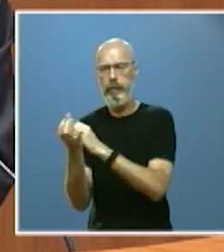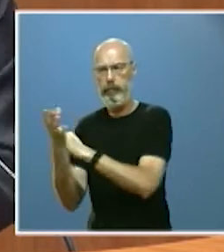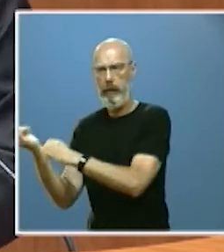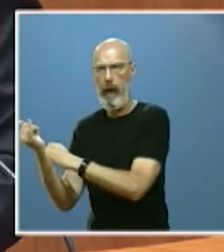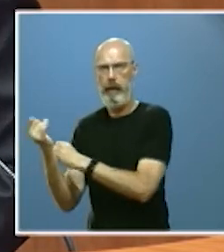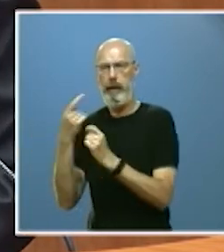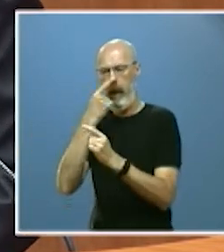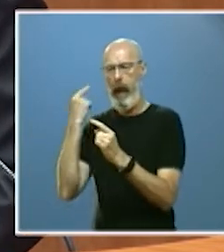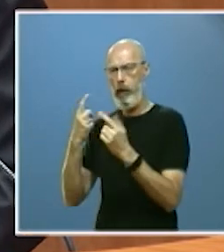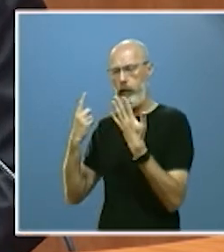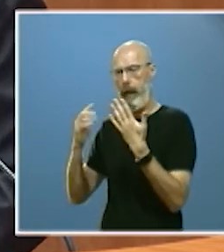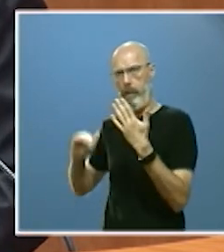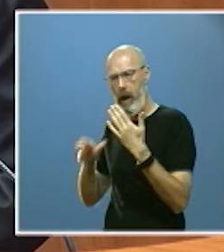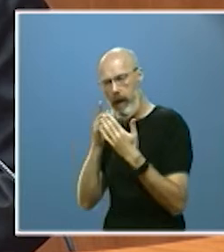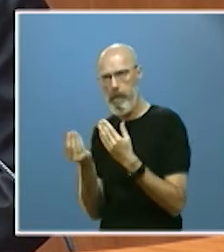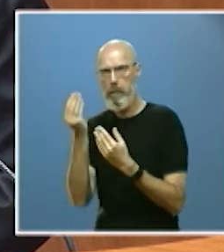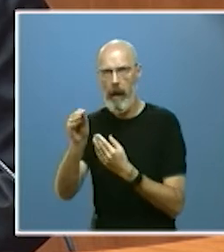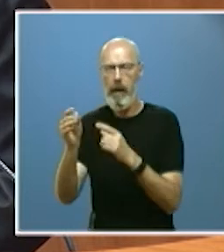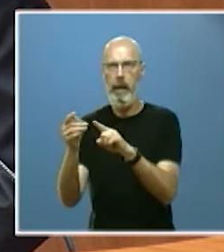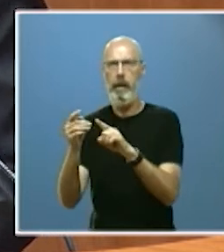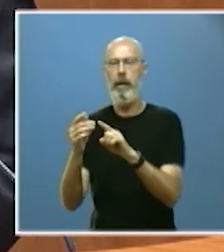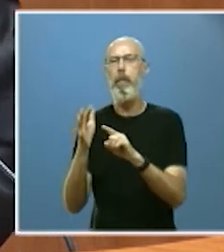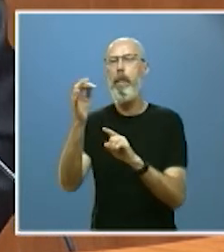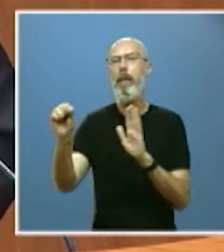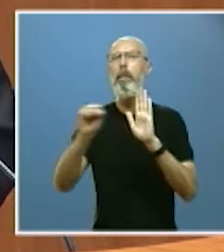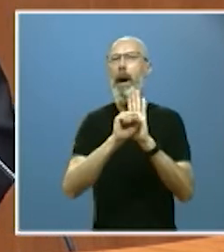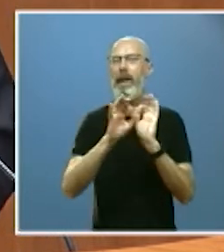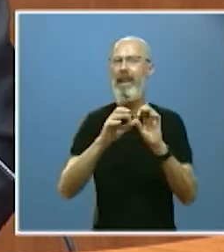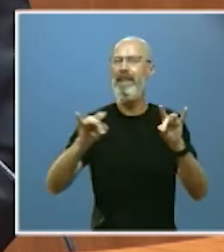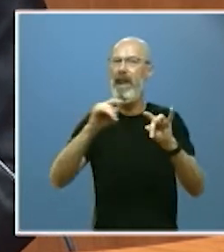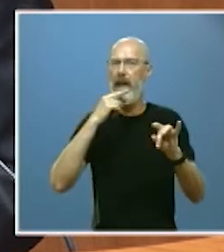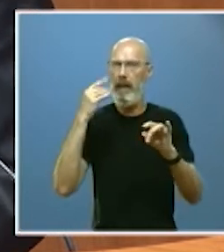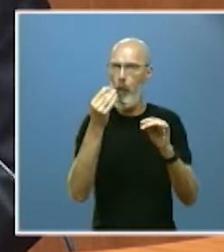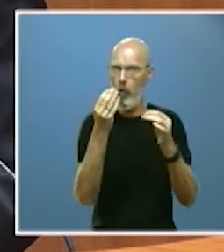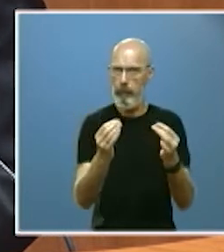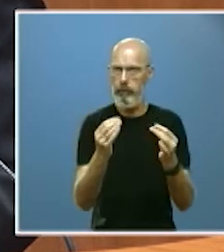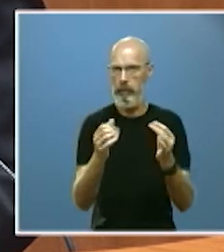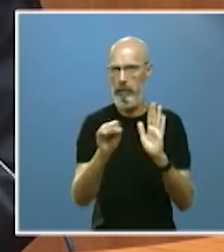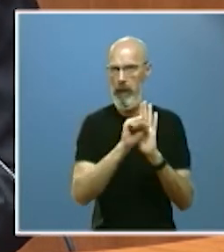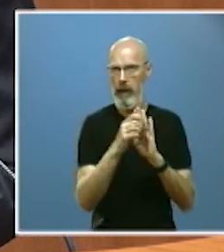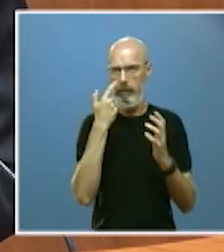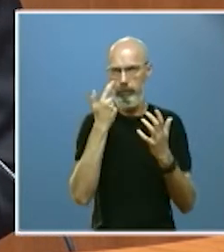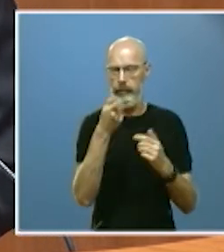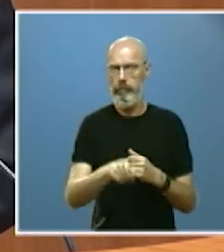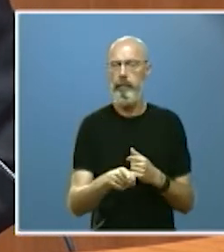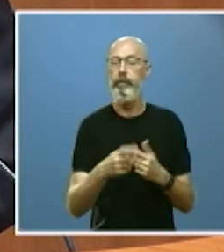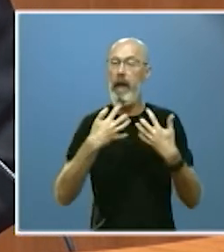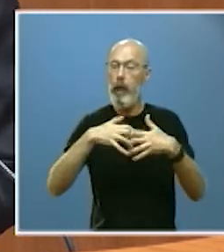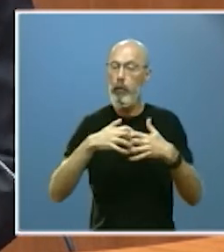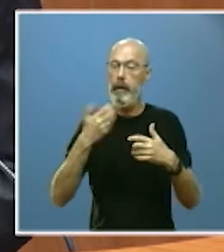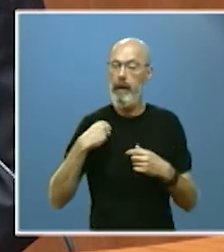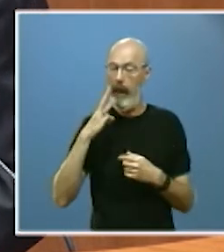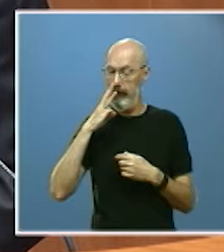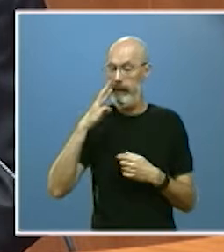y por la marca de prestigio Tierra de Sabor. Una industria en la que solo en los últimos tres años